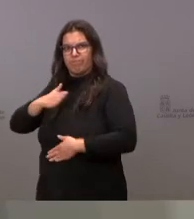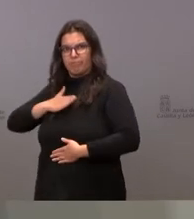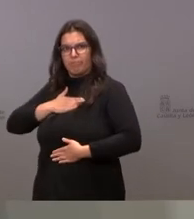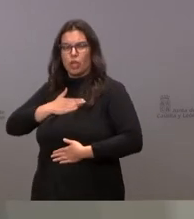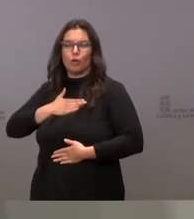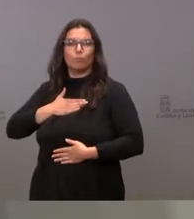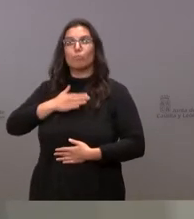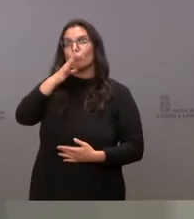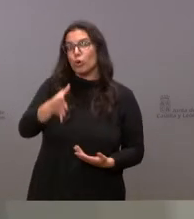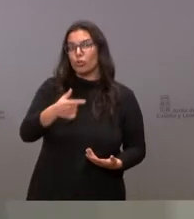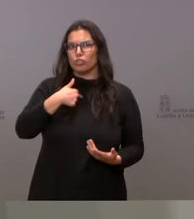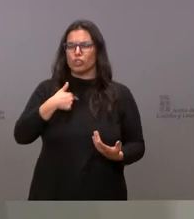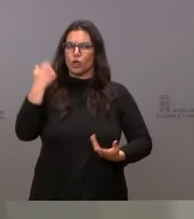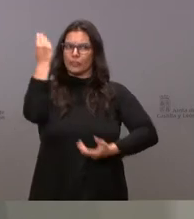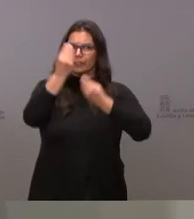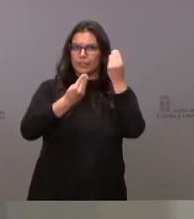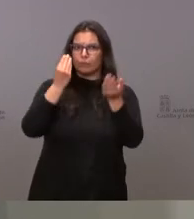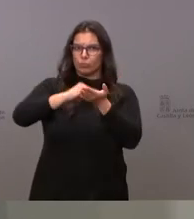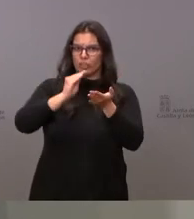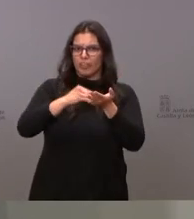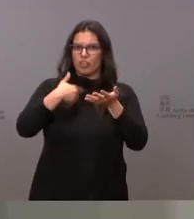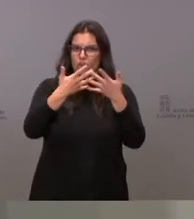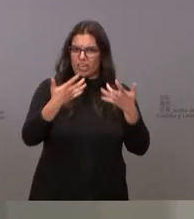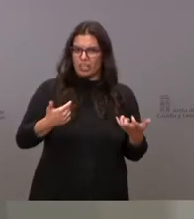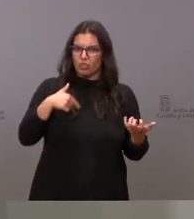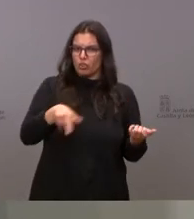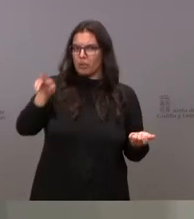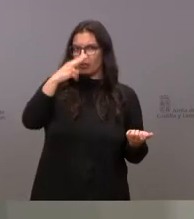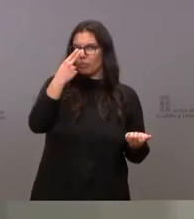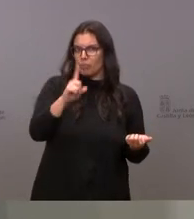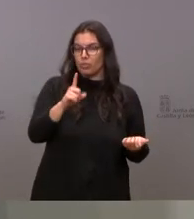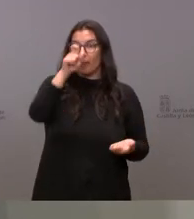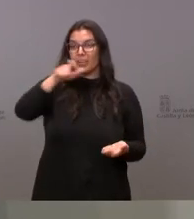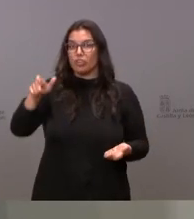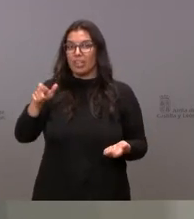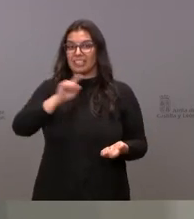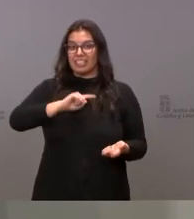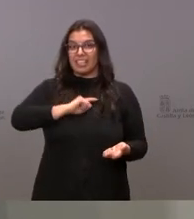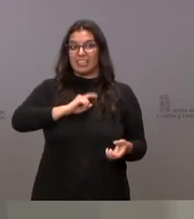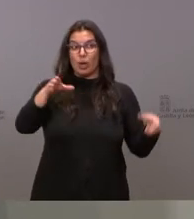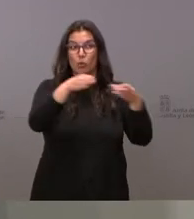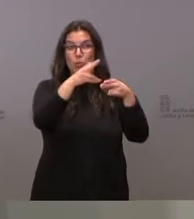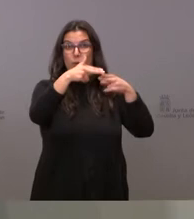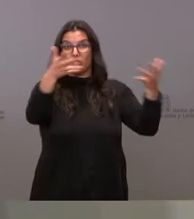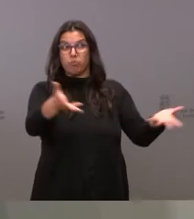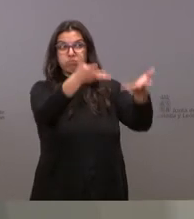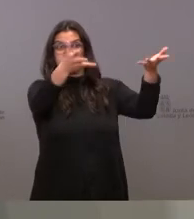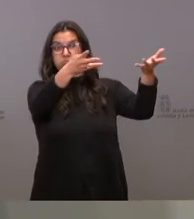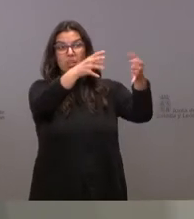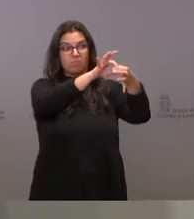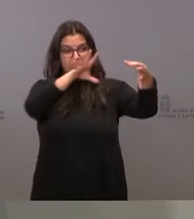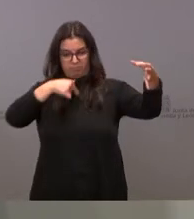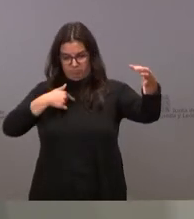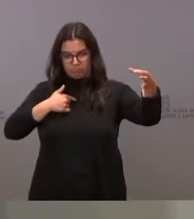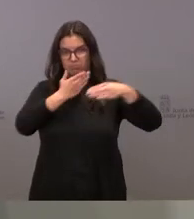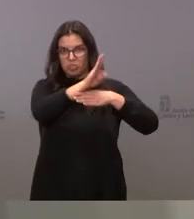este análisis muchas veces y lo he hecho por escrito y no me importa volver a repetirlo. Los ciudadanos no se sienten representados porque con